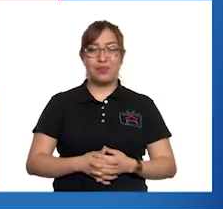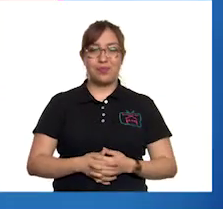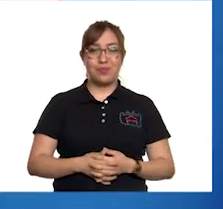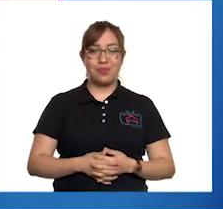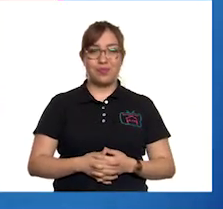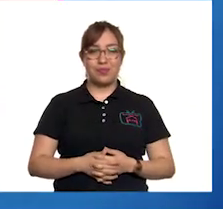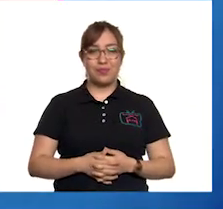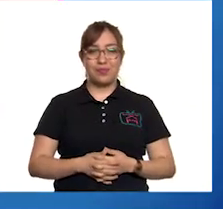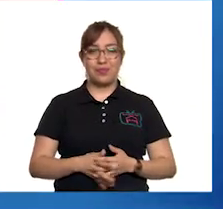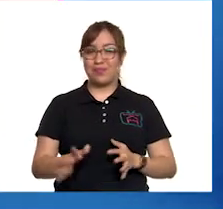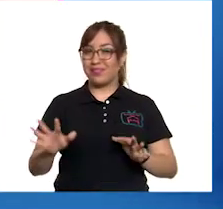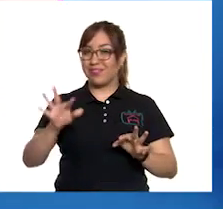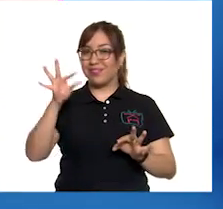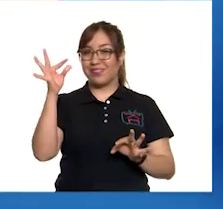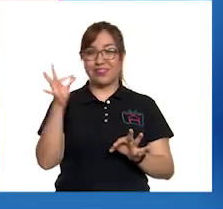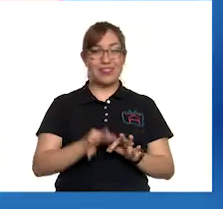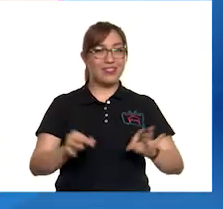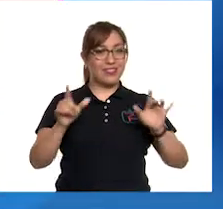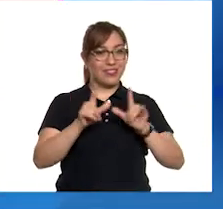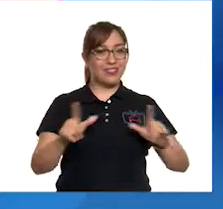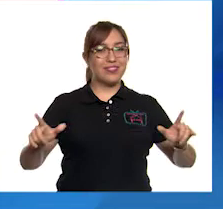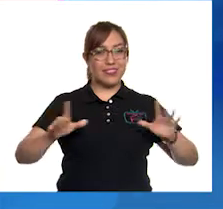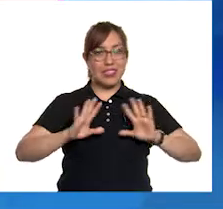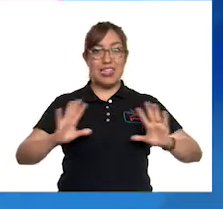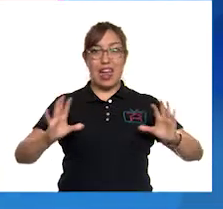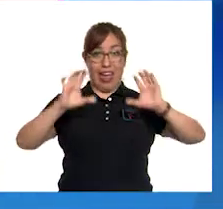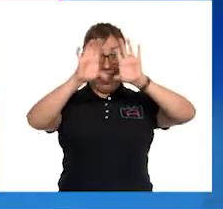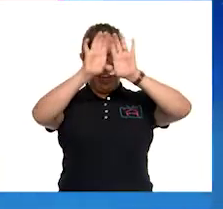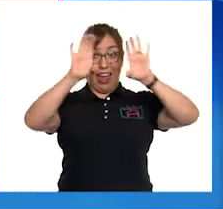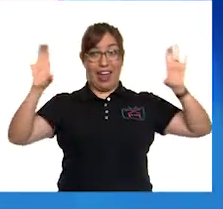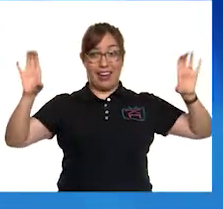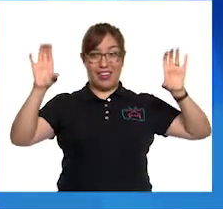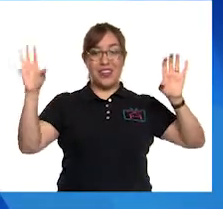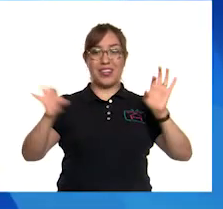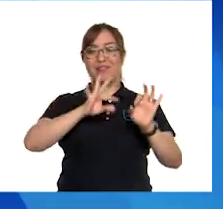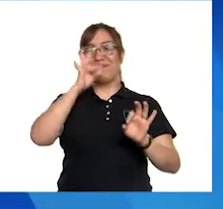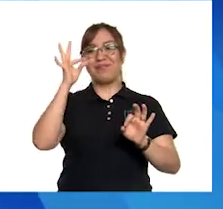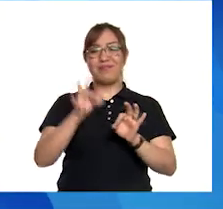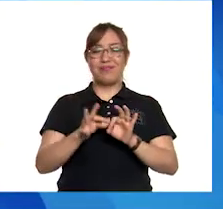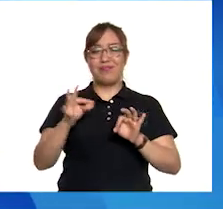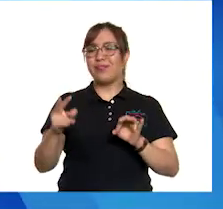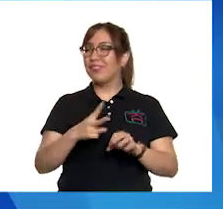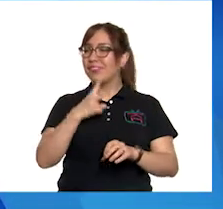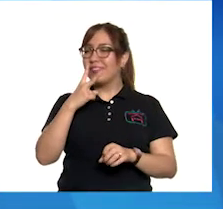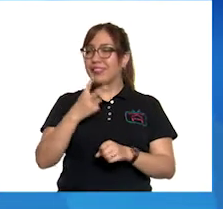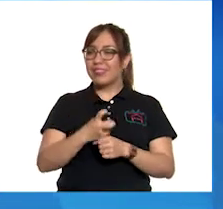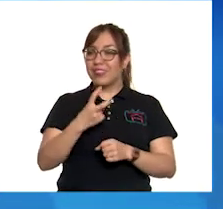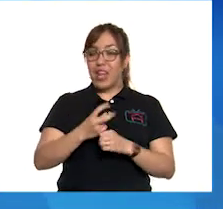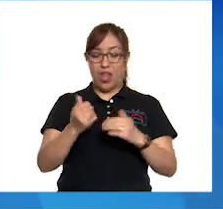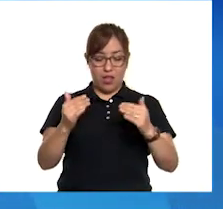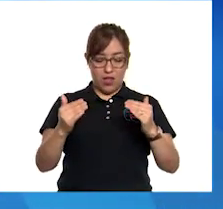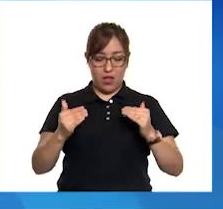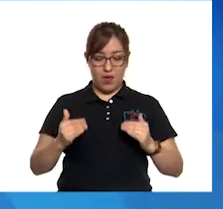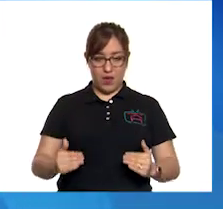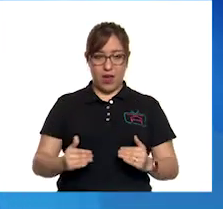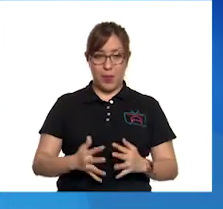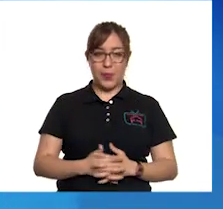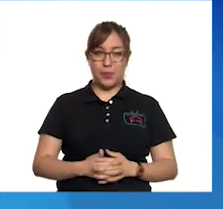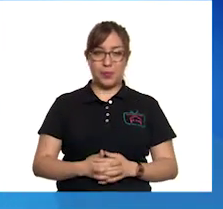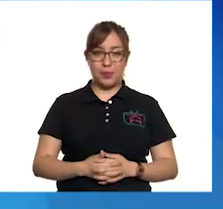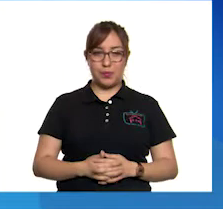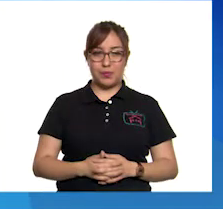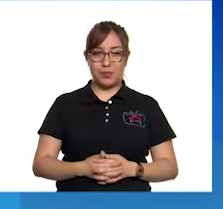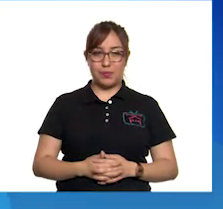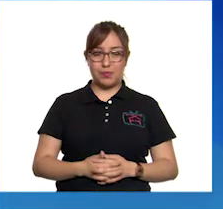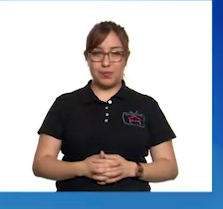¡Listo! Ya completamos la parte de arriba. ¡Sí! A ver, la siguiente imagen va aquí abajo. La voy a poner ahí abajo